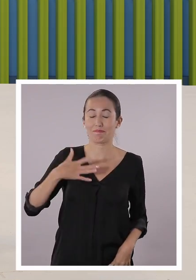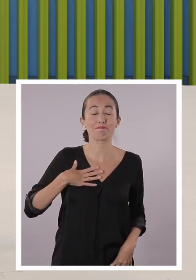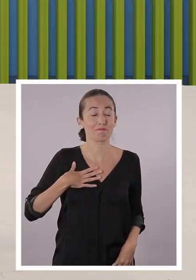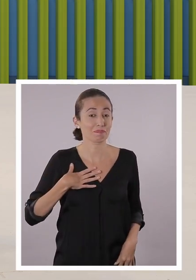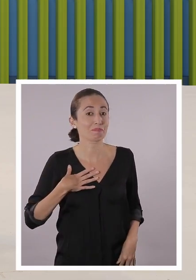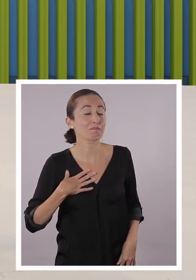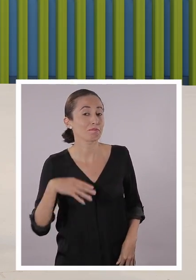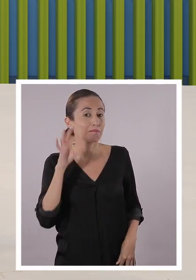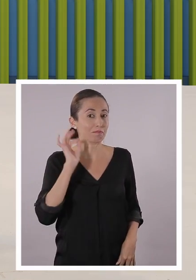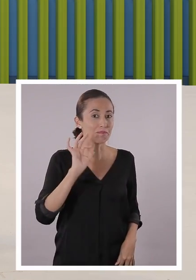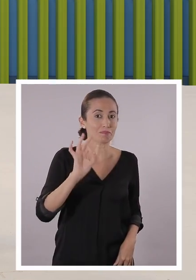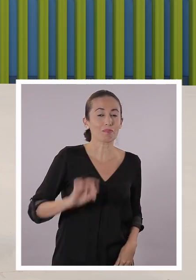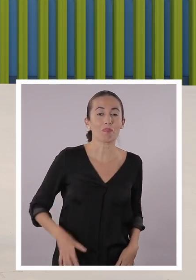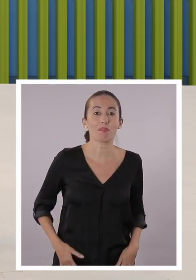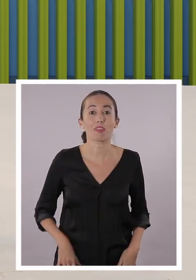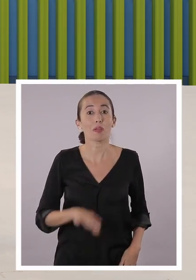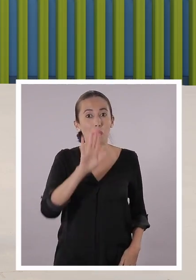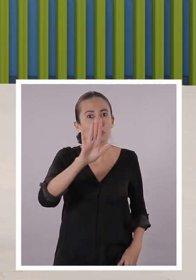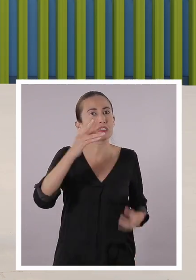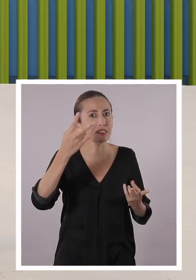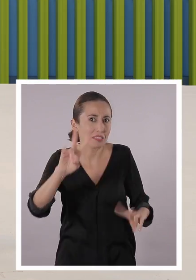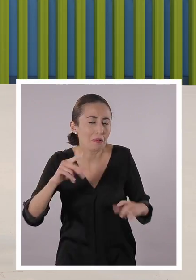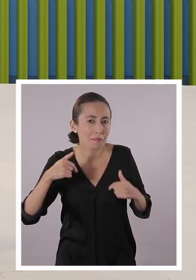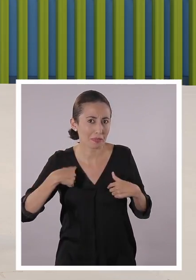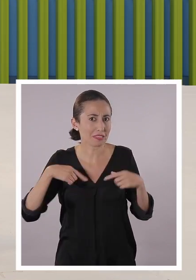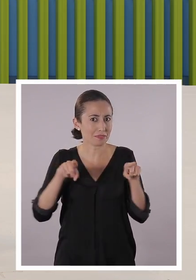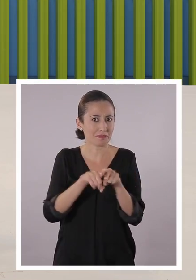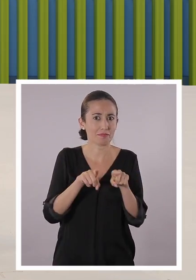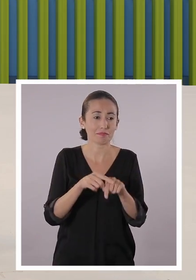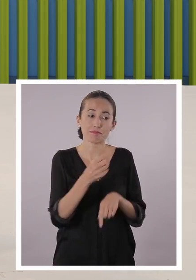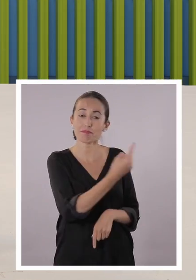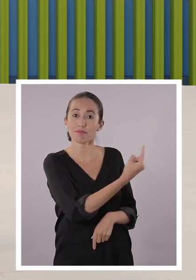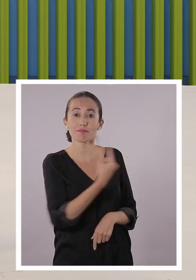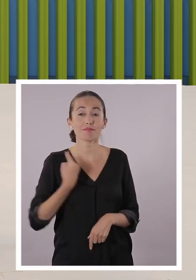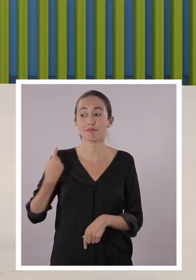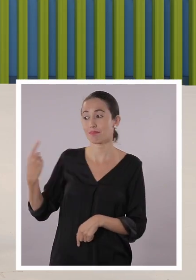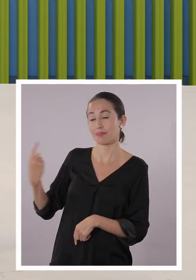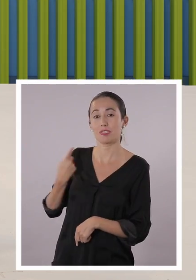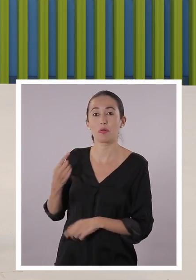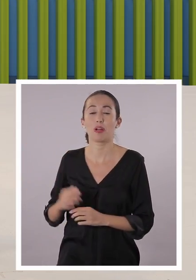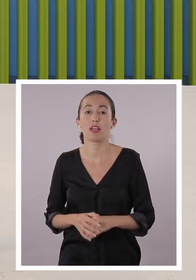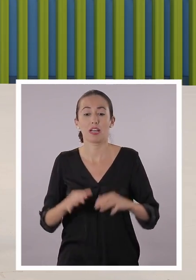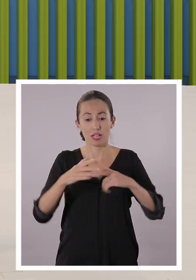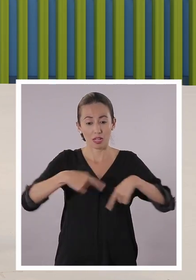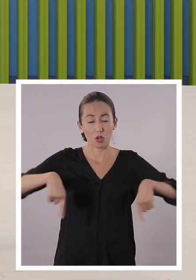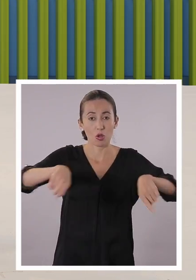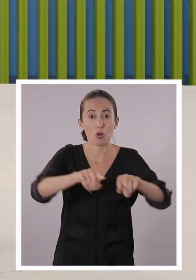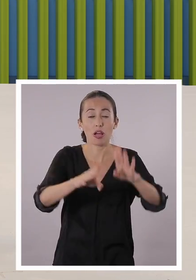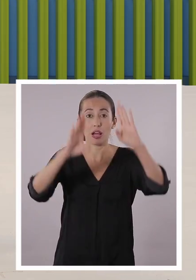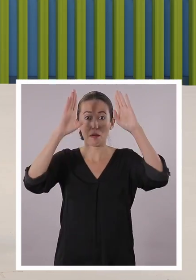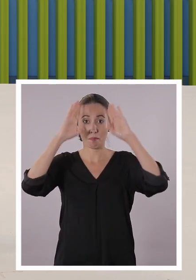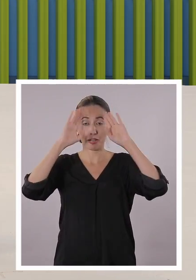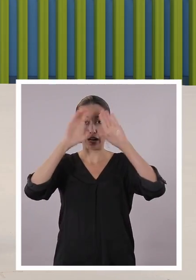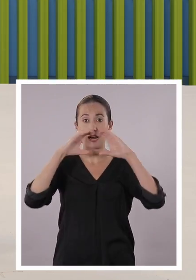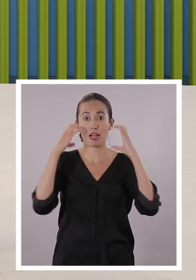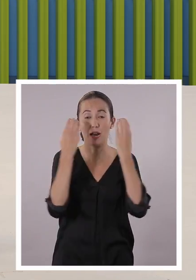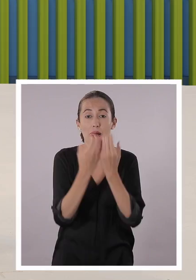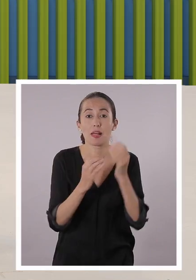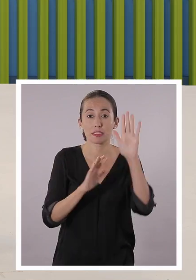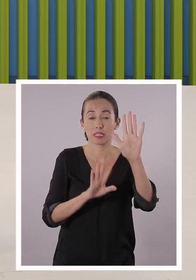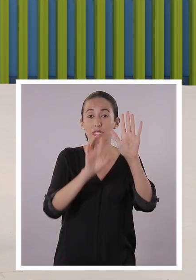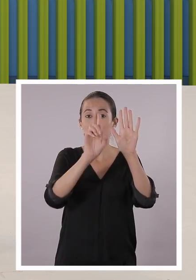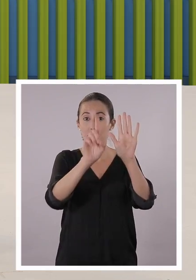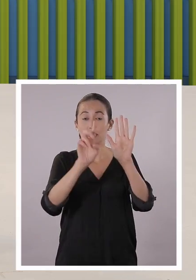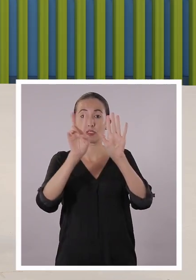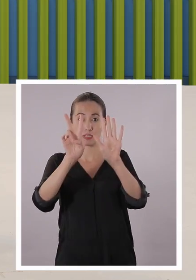divertido, Santi. Sí, sí, sí. Estoy seguro que ustedes también la pasaron genial, así como nosotros aquí. Recuerden que esta es la franja que está especialmente diseñada para...